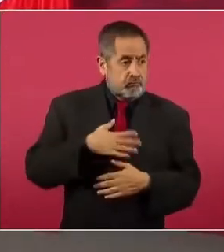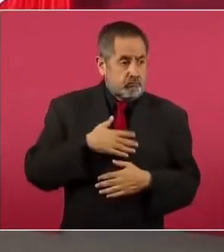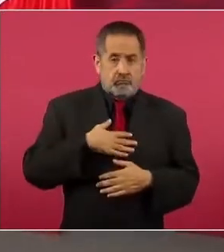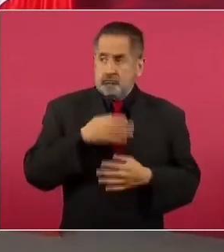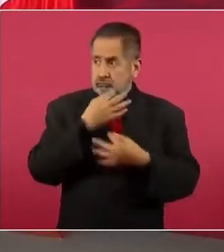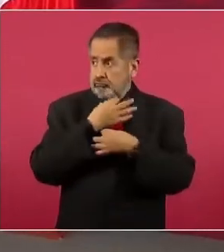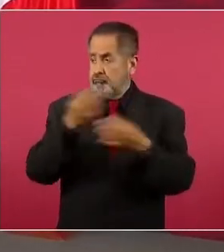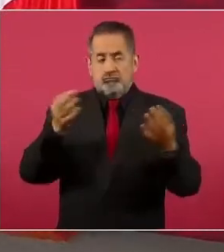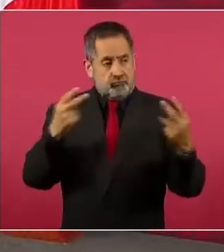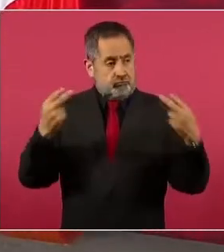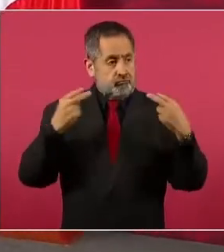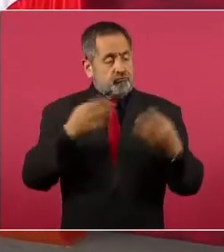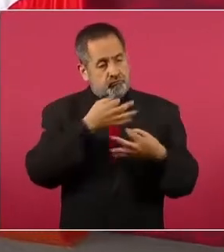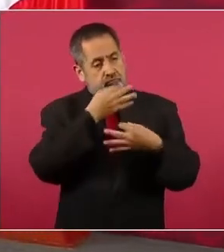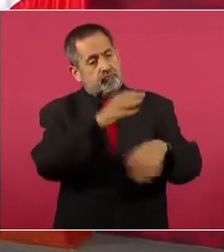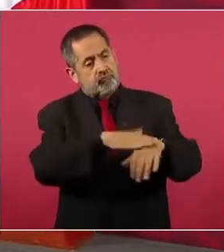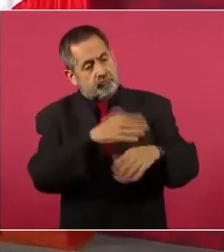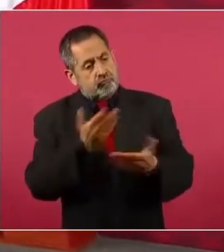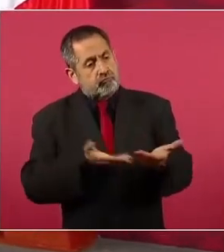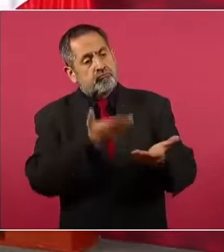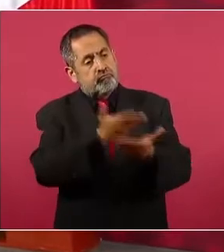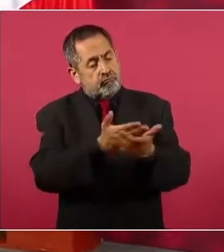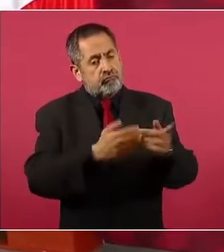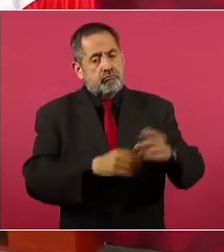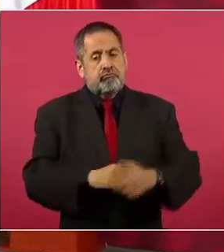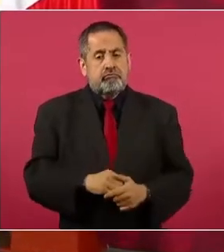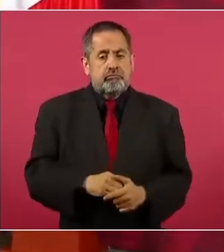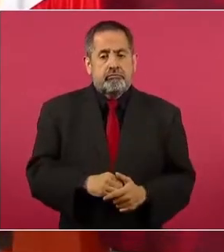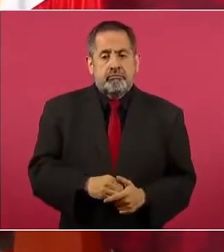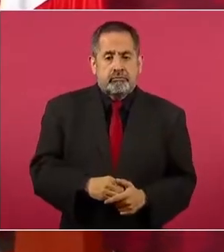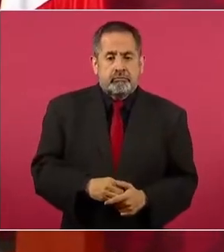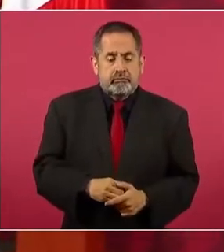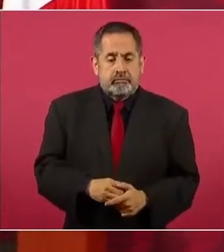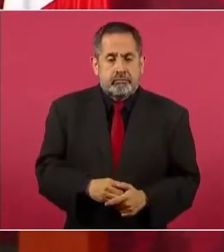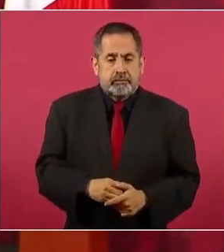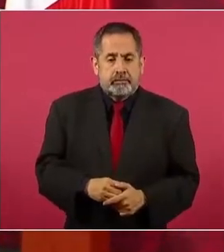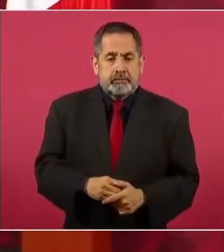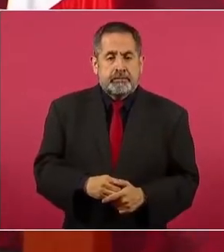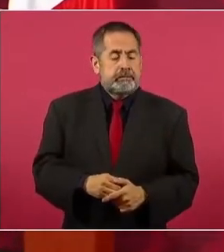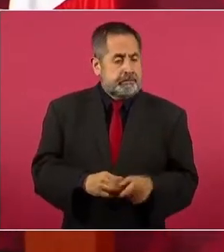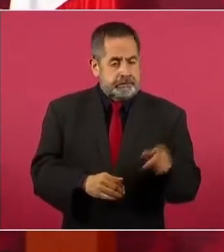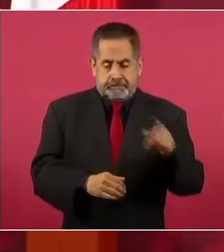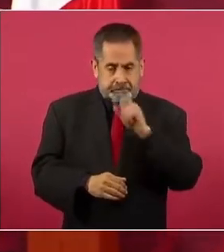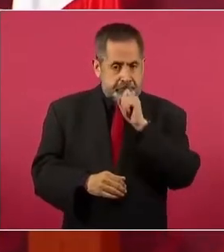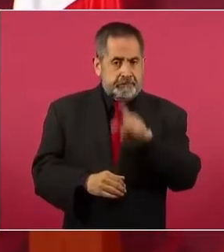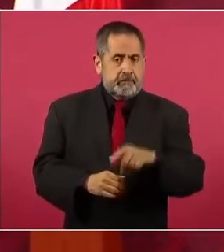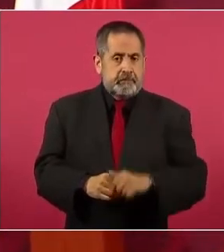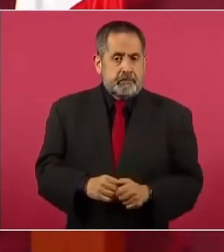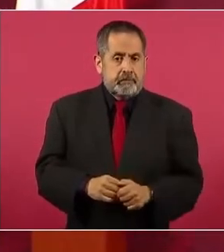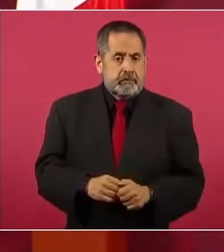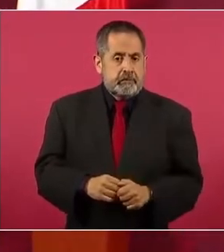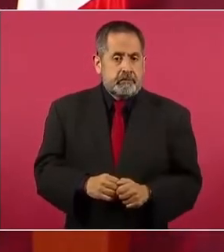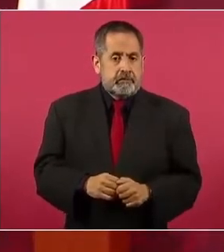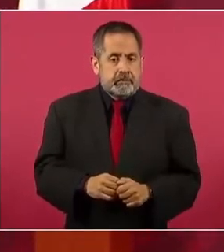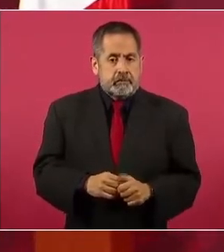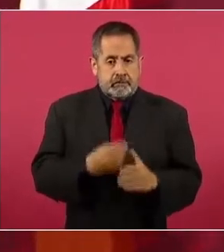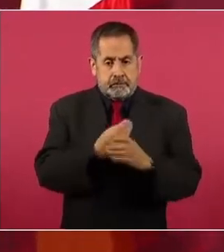públicamente y también cuando